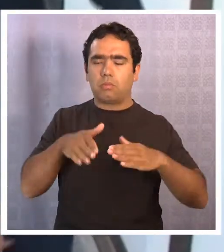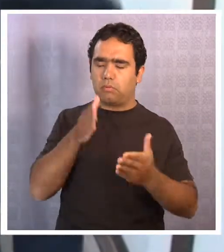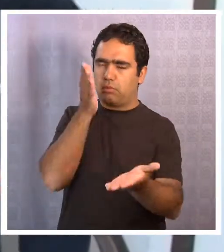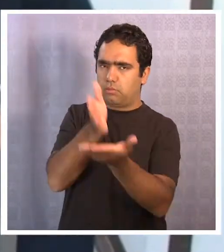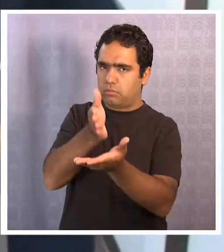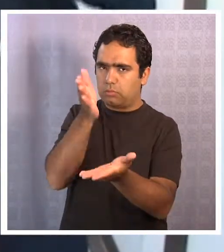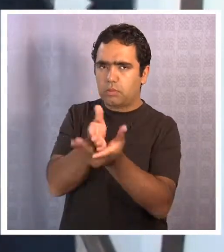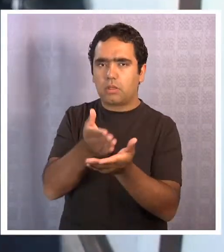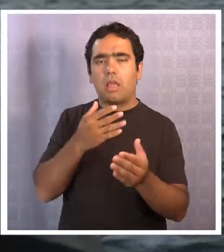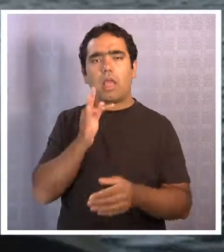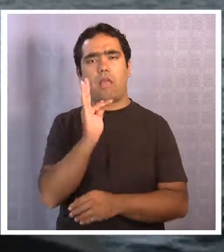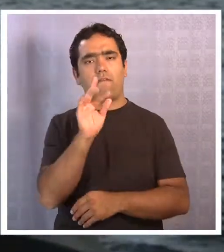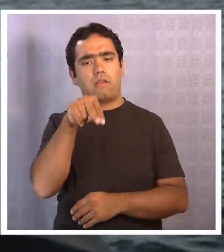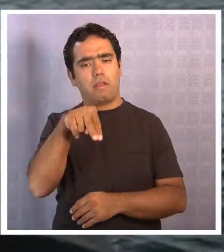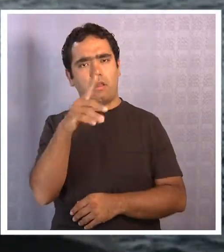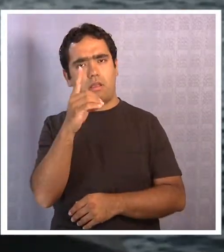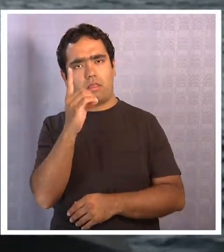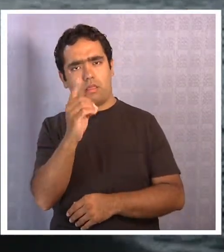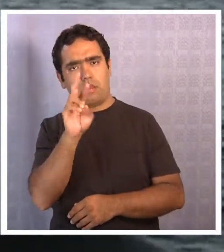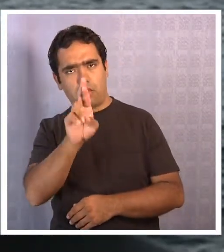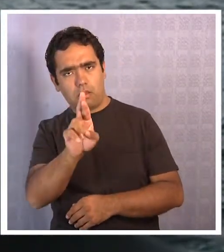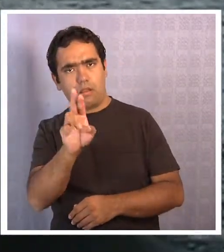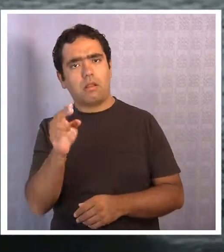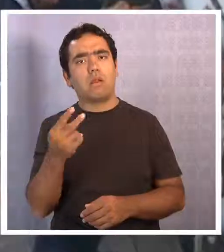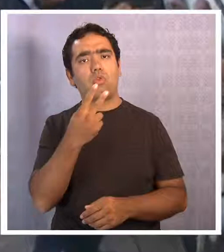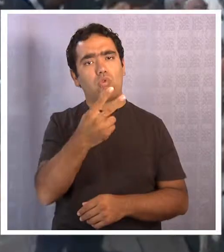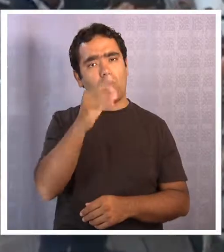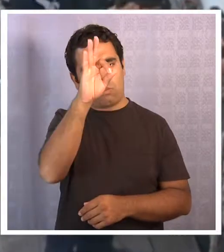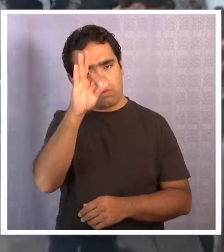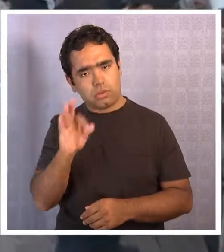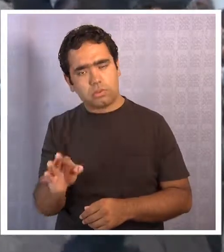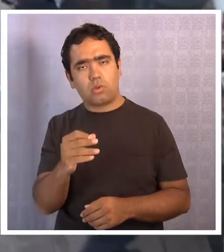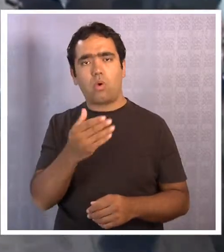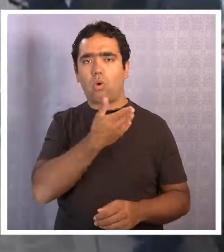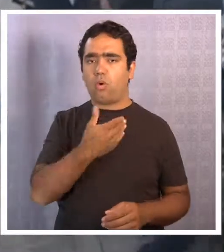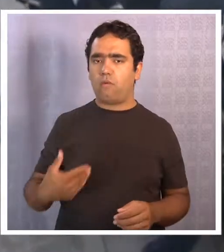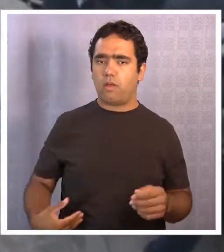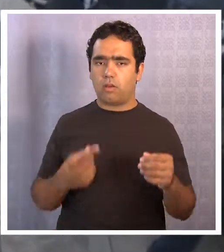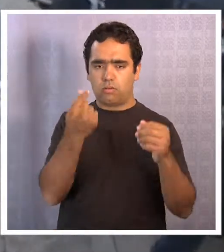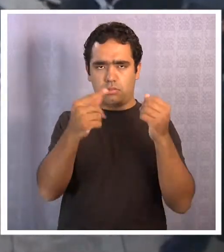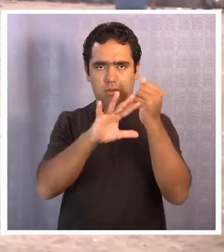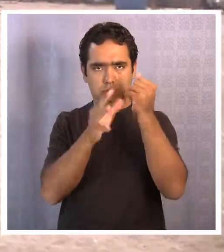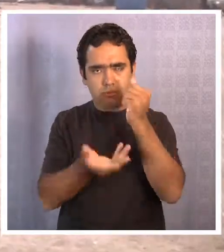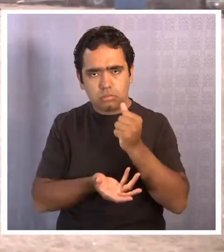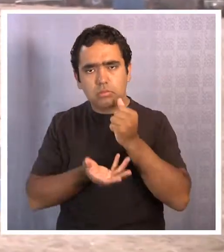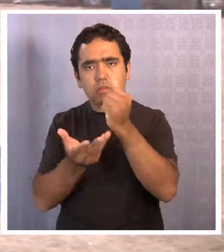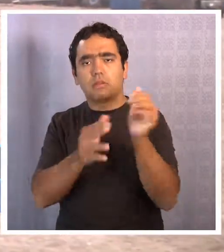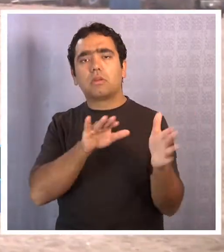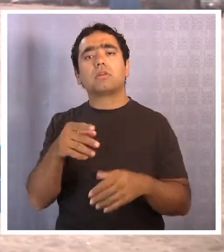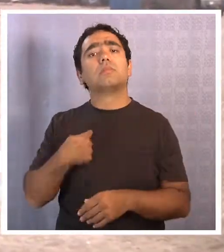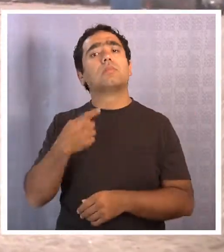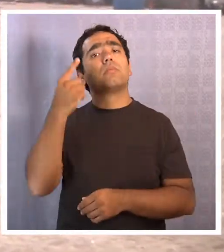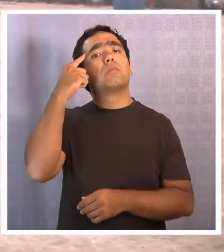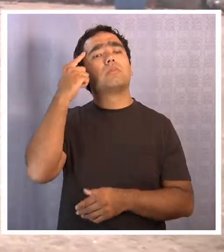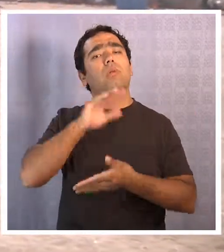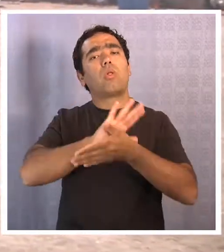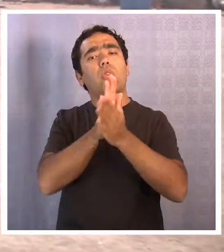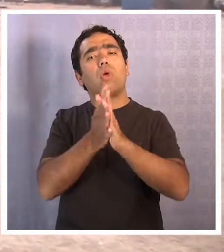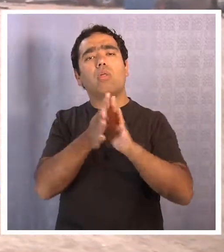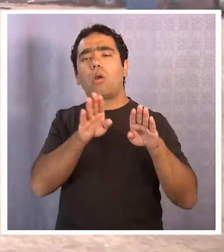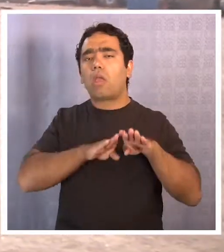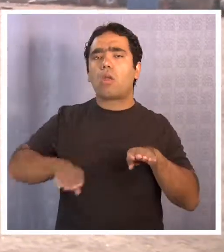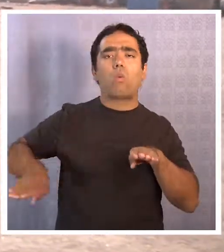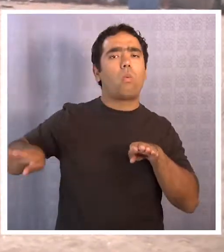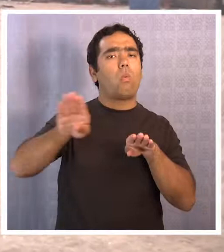postulan a recursos del FNDR Yo creo que deberíamos cumplir todos igual No entiendo de otra manera